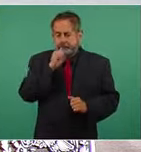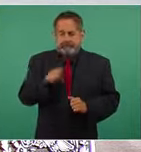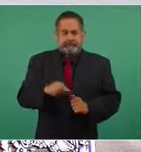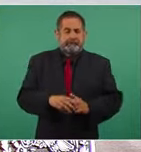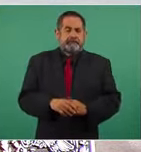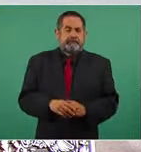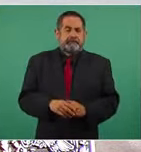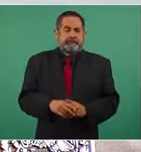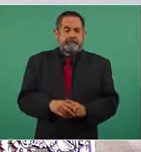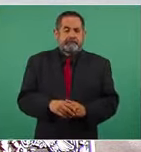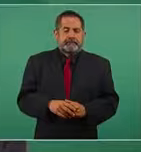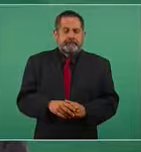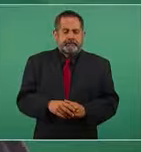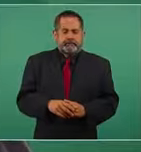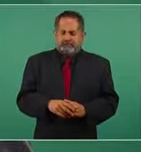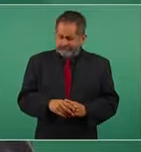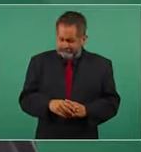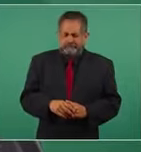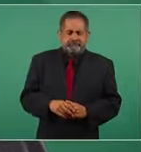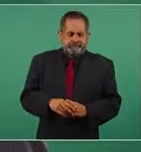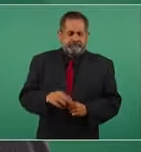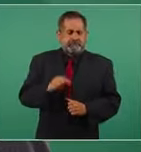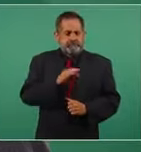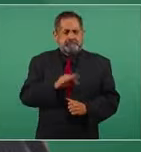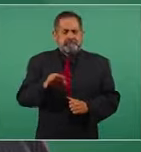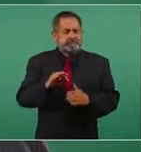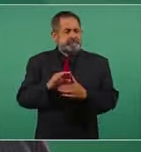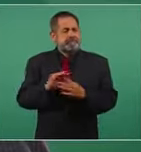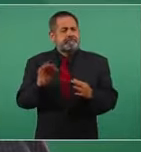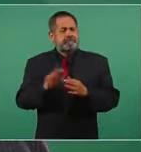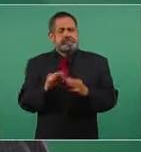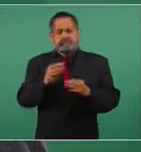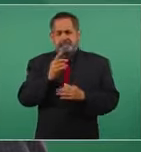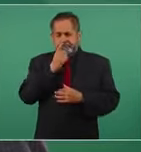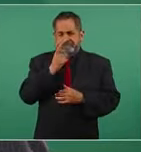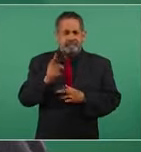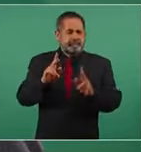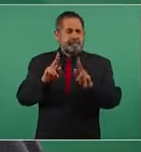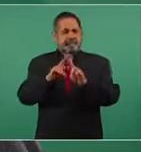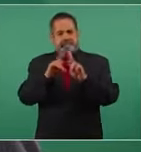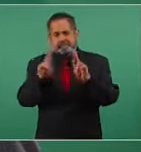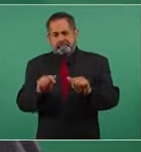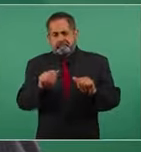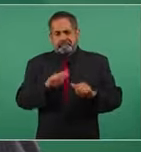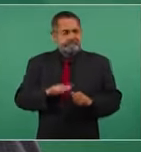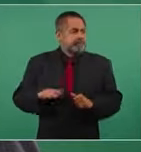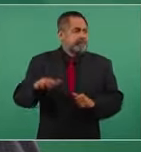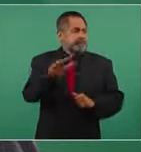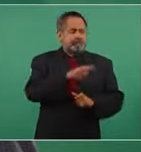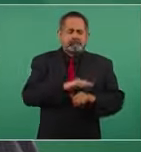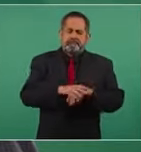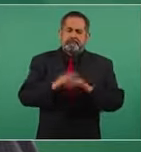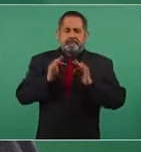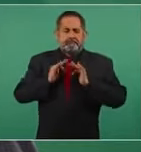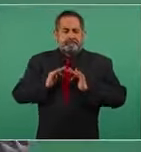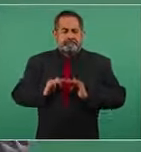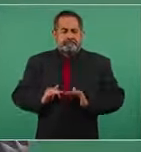y se puede hablar de paz y de tranquilidad en el país.